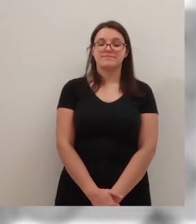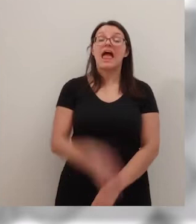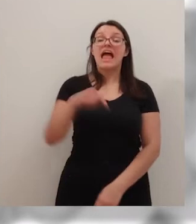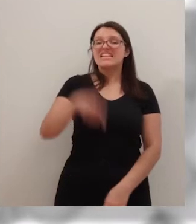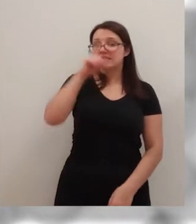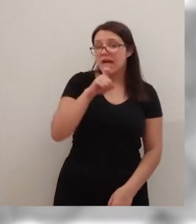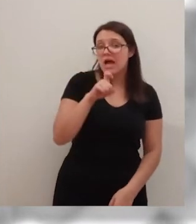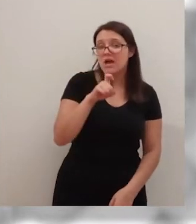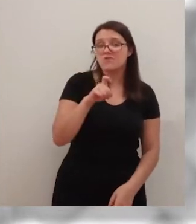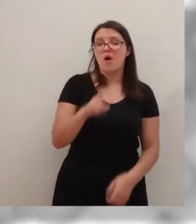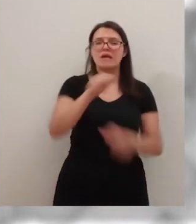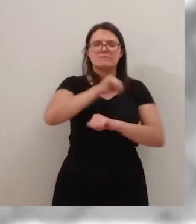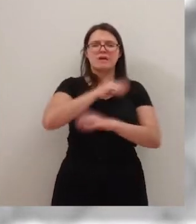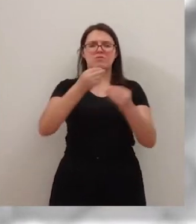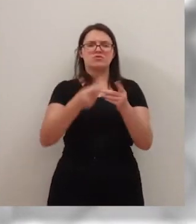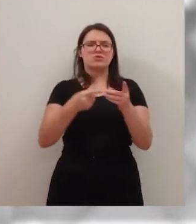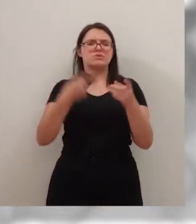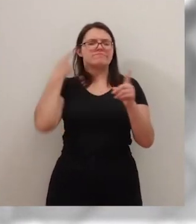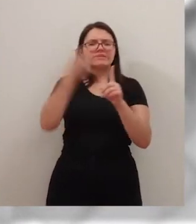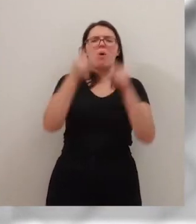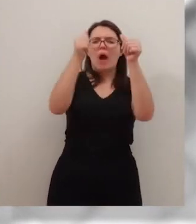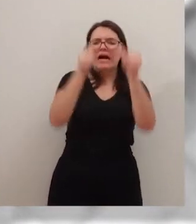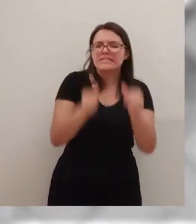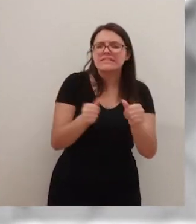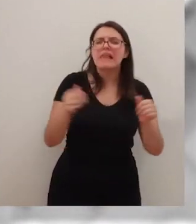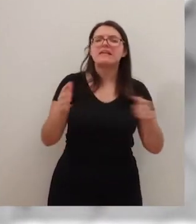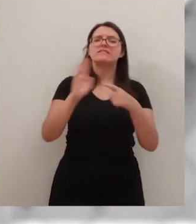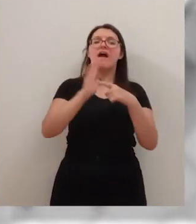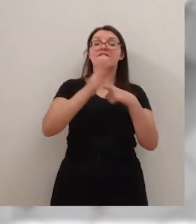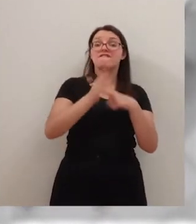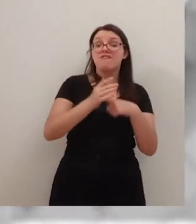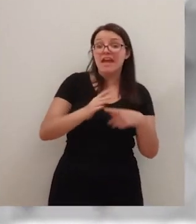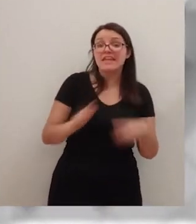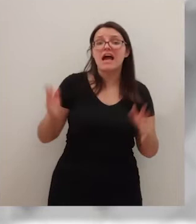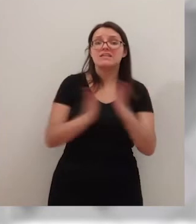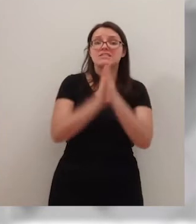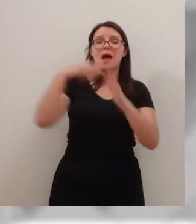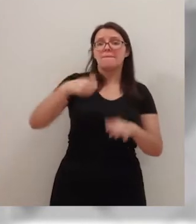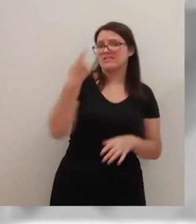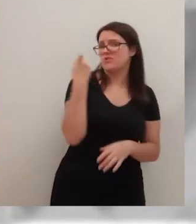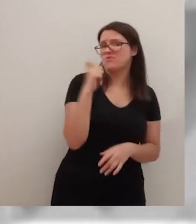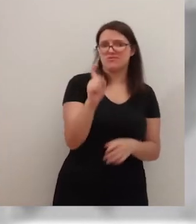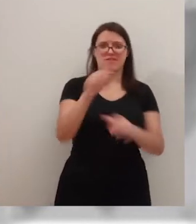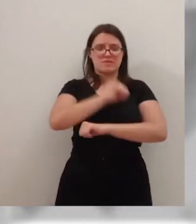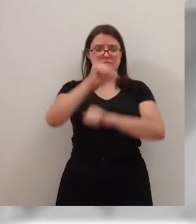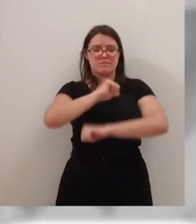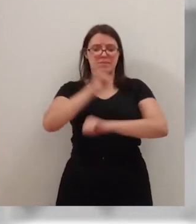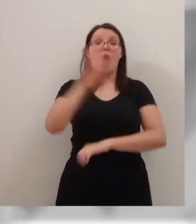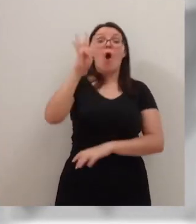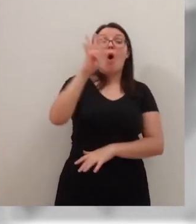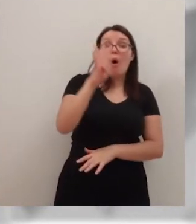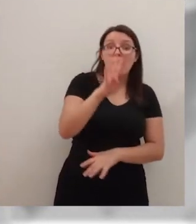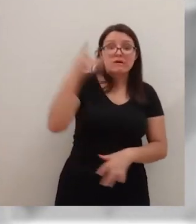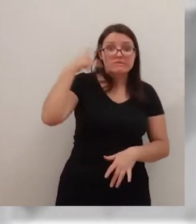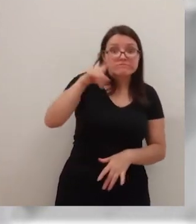Este año no ha habido que esperar mucho para conocer los carteles de la feria taurina de San Mateo y de nuevo habrá cuatro tardes de toros.